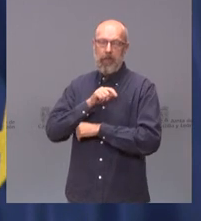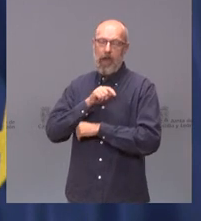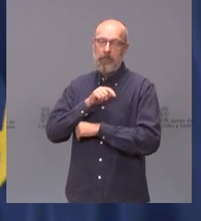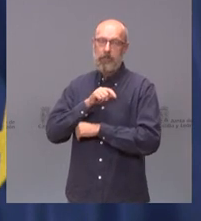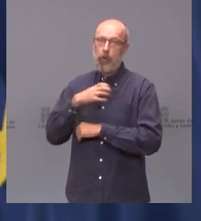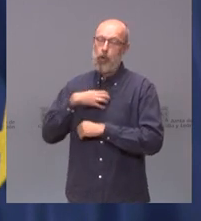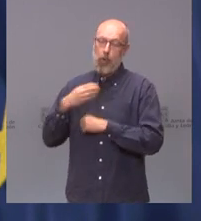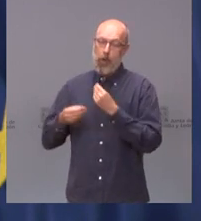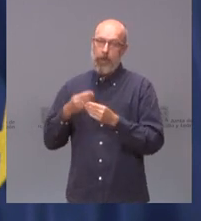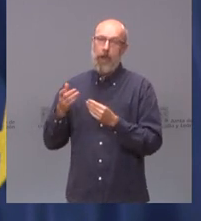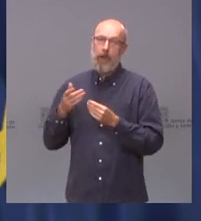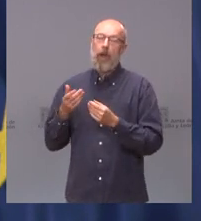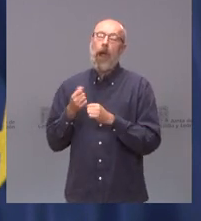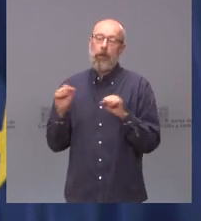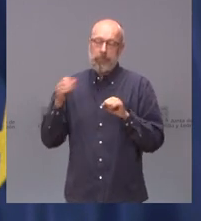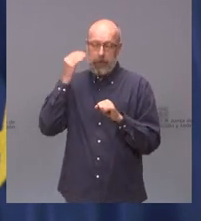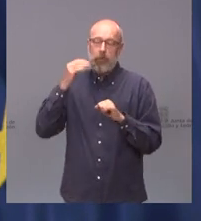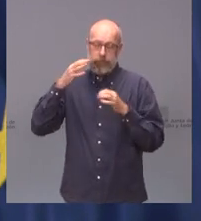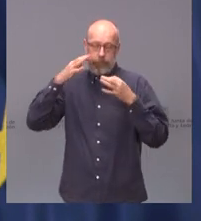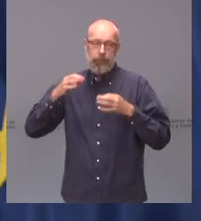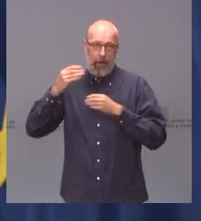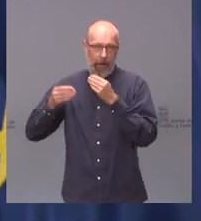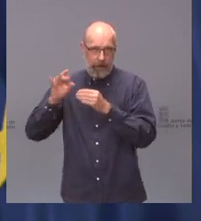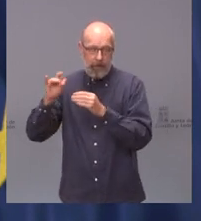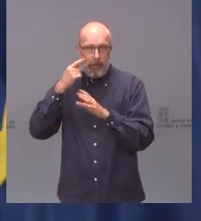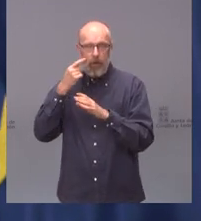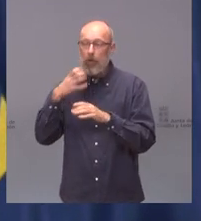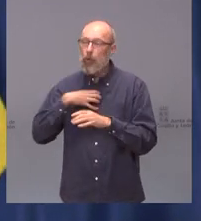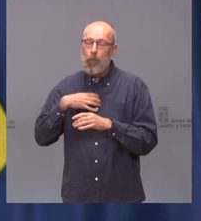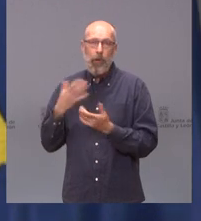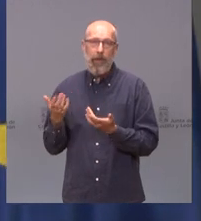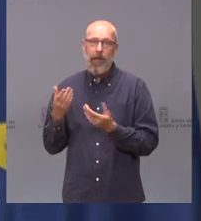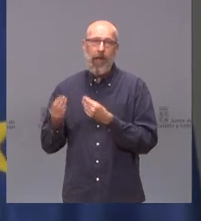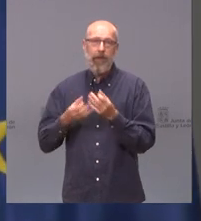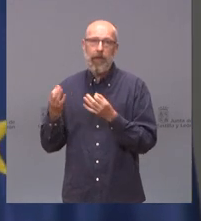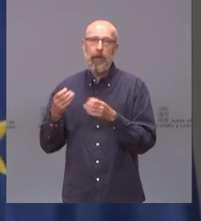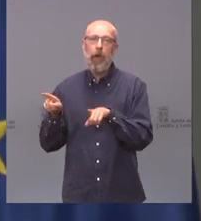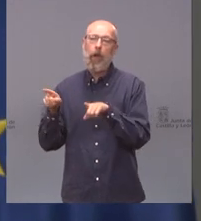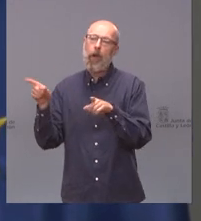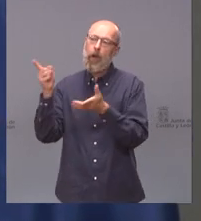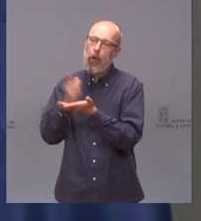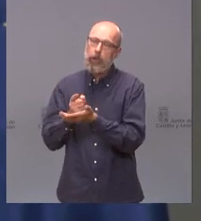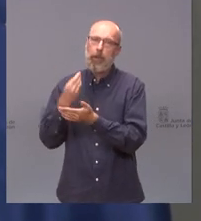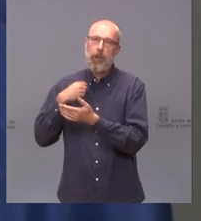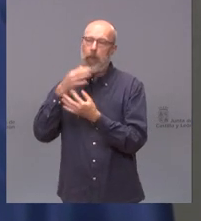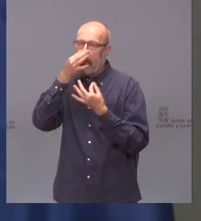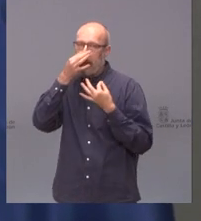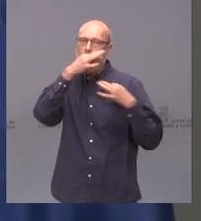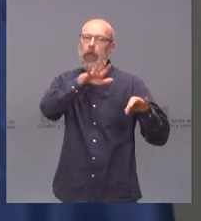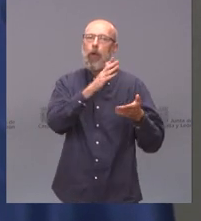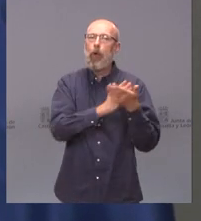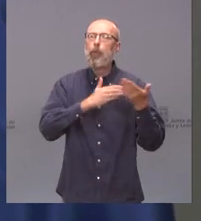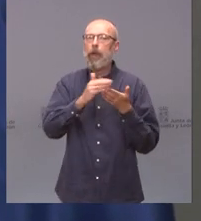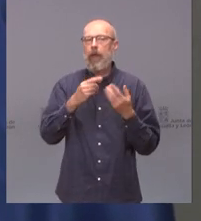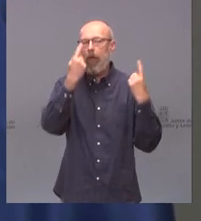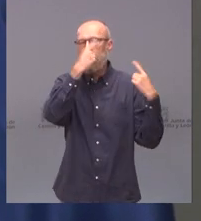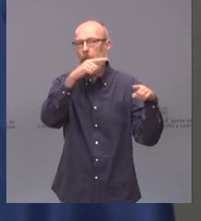que lo hará, es volver a pasar la pelota otra vez a las comunidades autónomas. Porque mira, hay